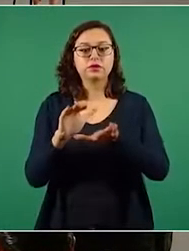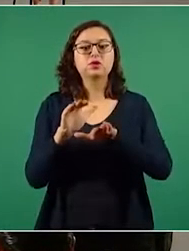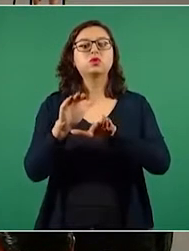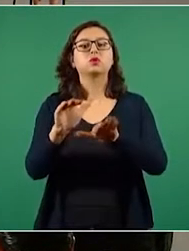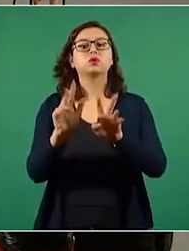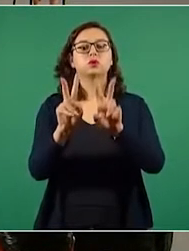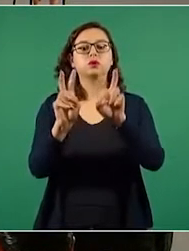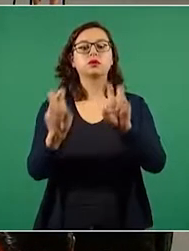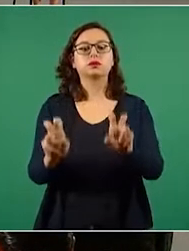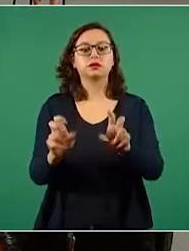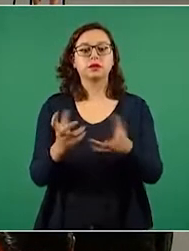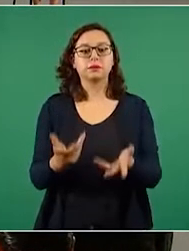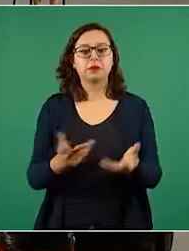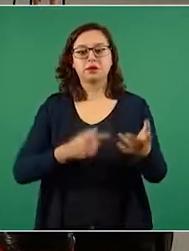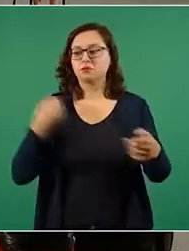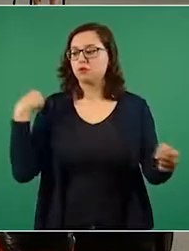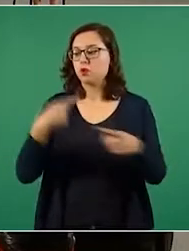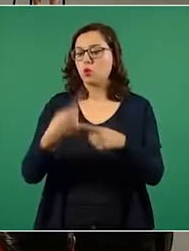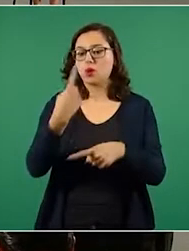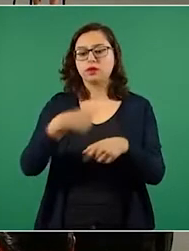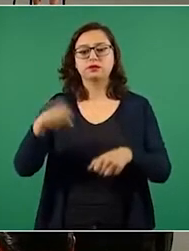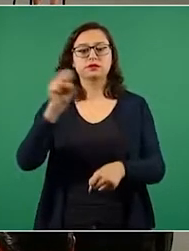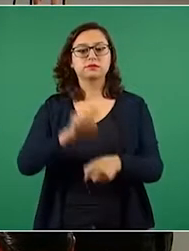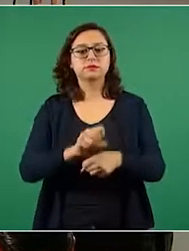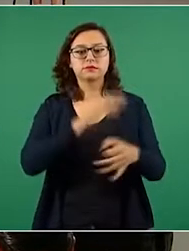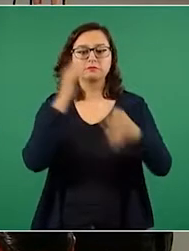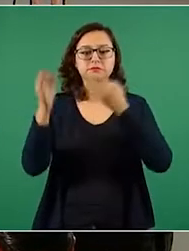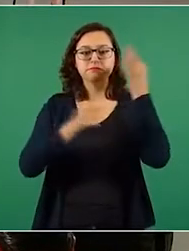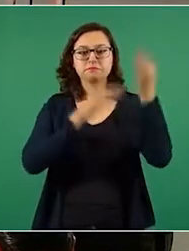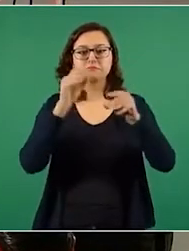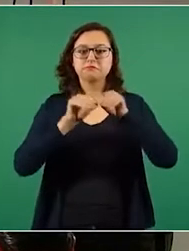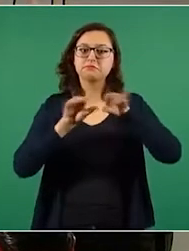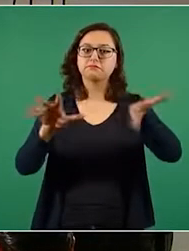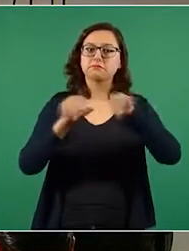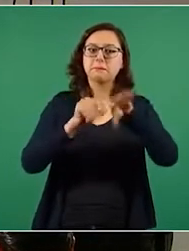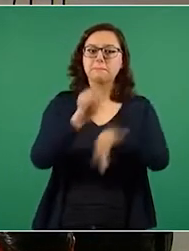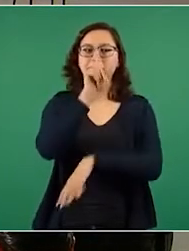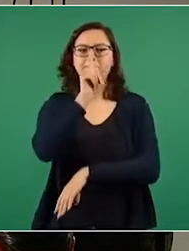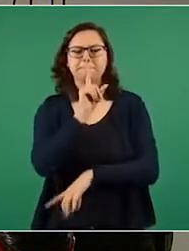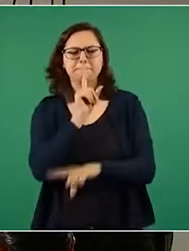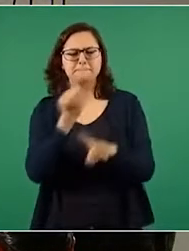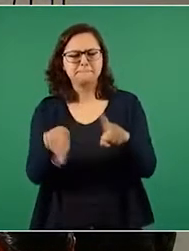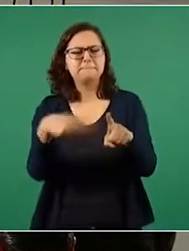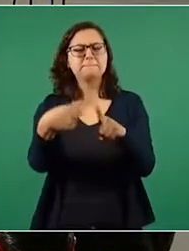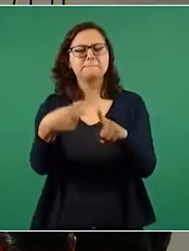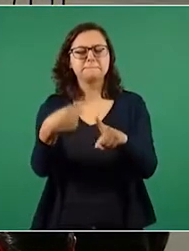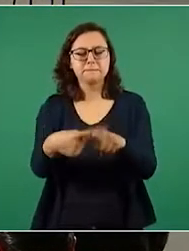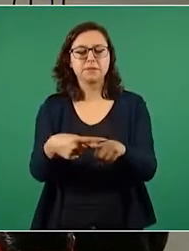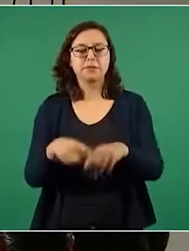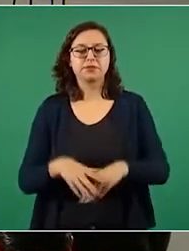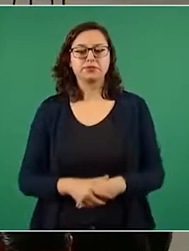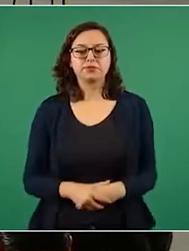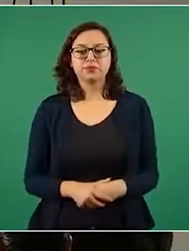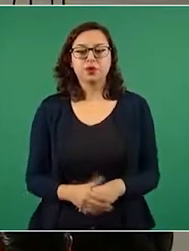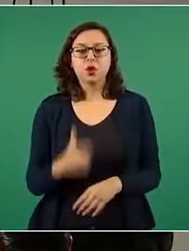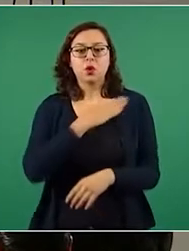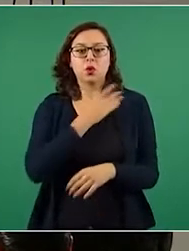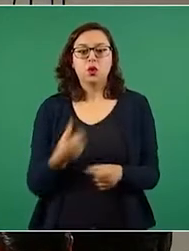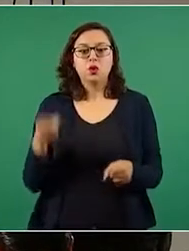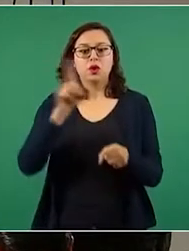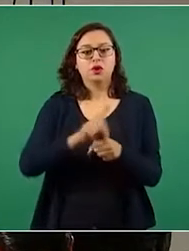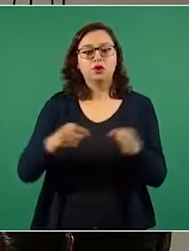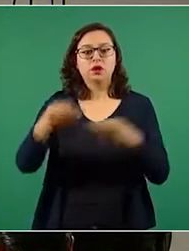quién es quién en las mentiras de la semana. Gracias, señor presidente. Buenos días a todas y a todos.